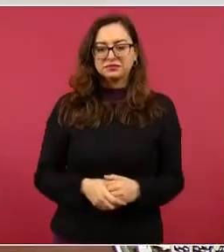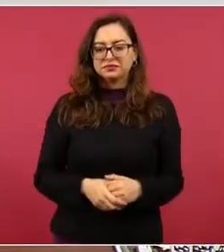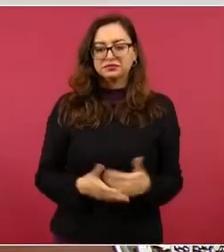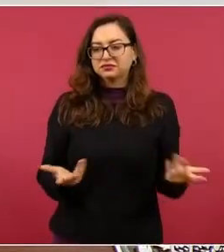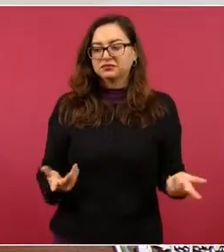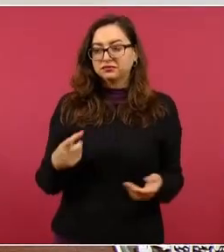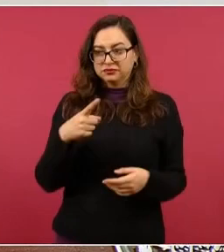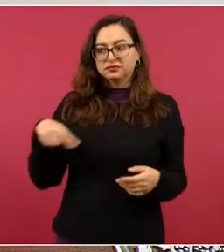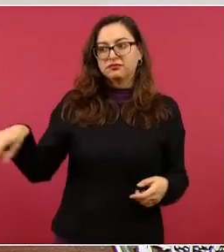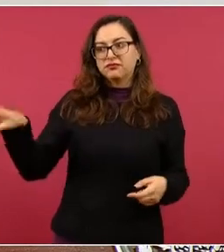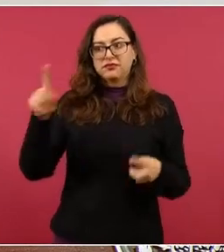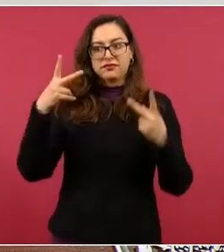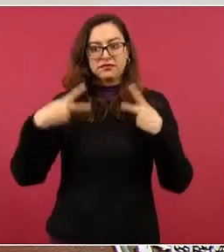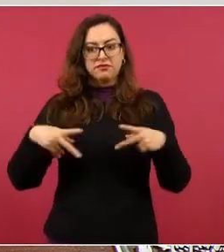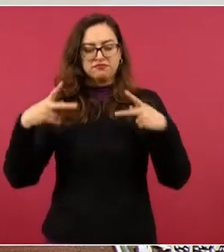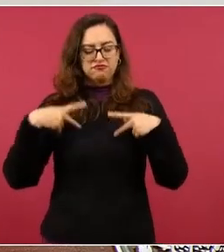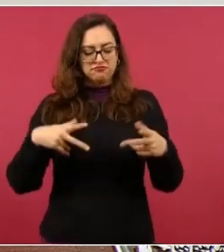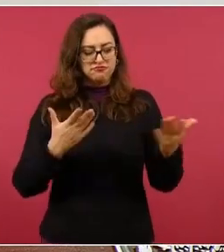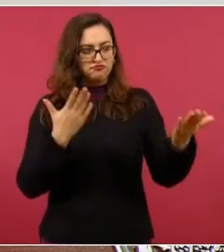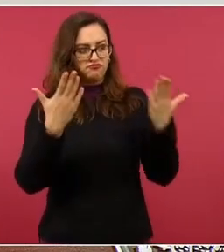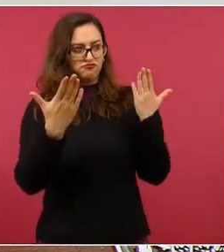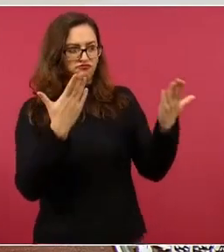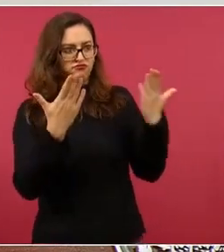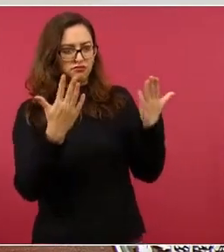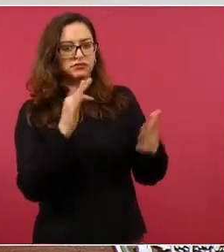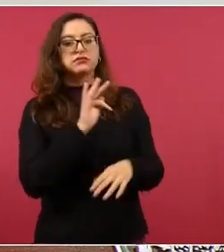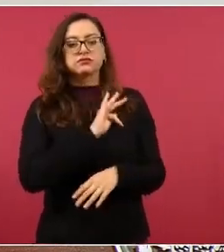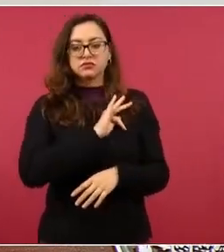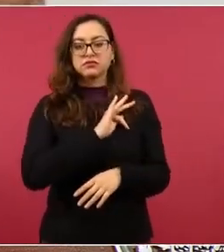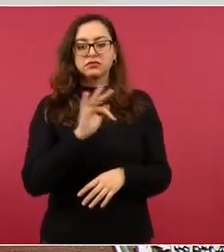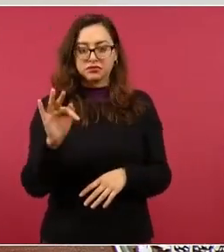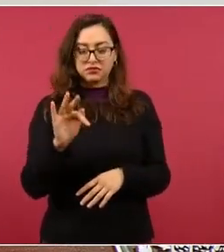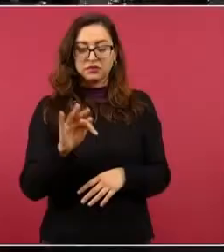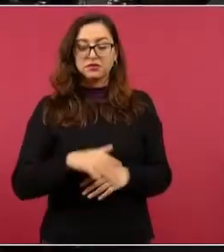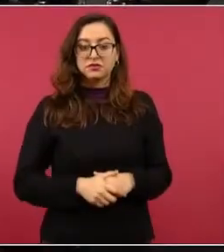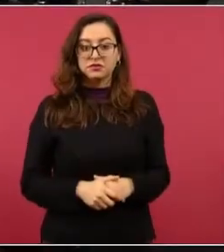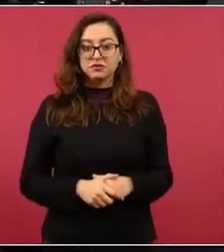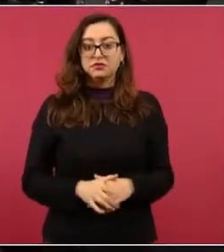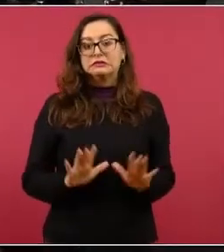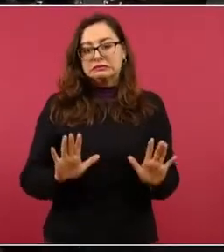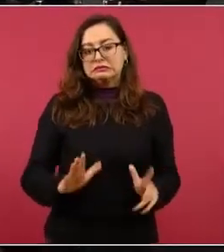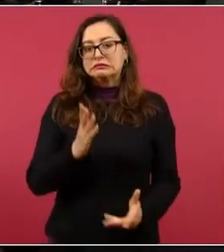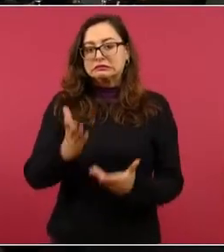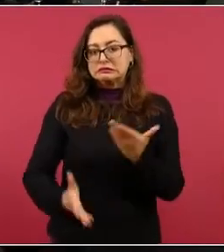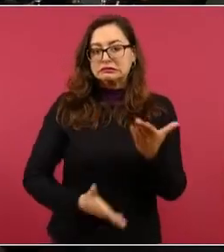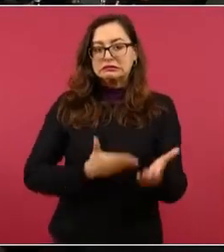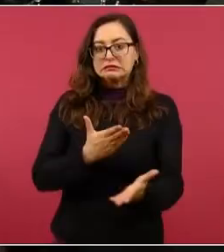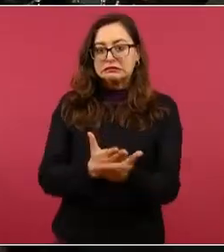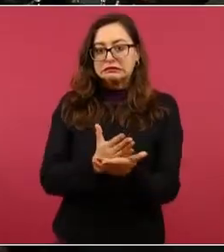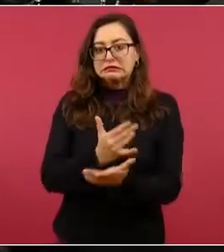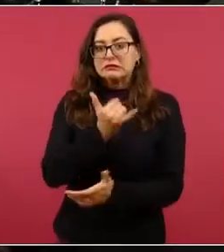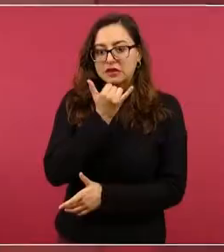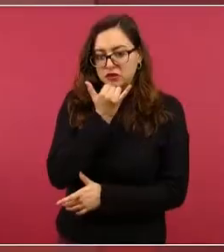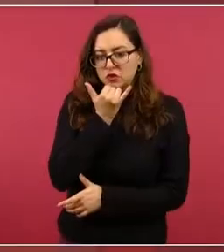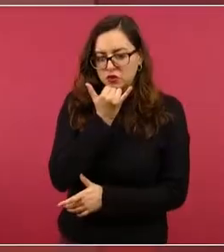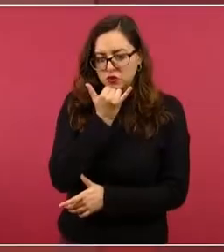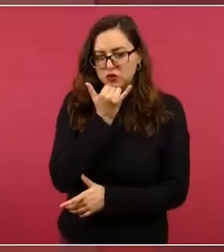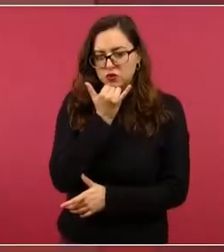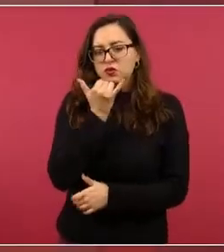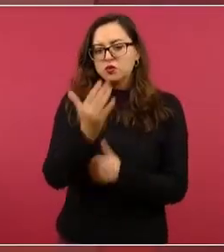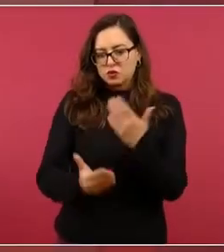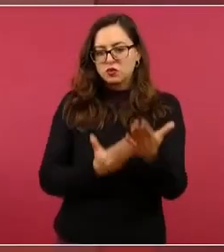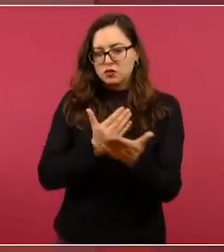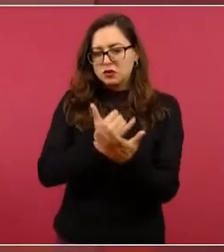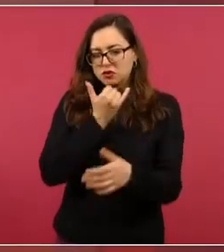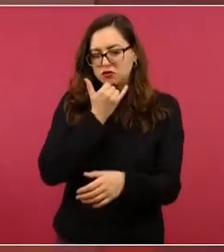nada, nada. Entonces, te ofrezco una disculpa